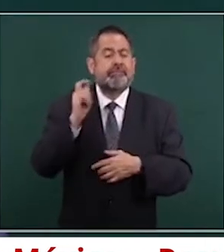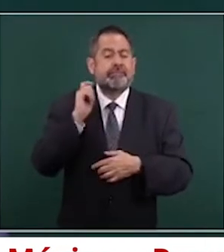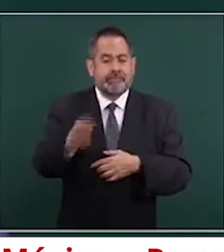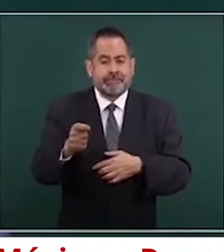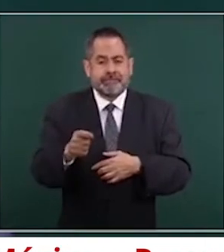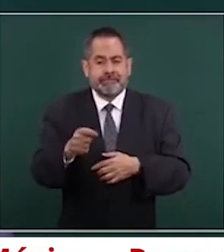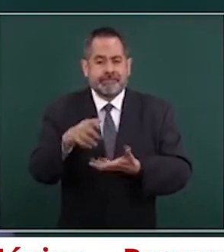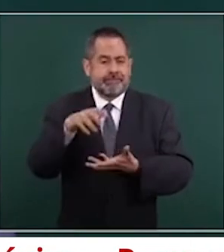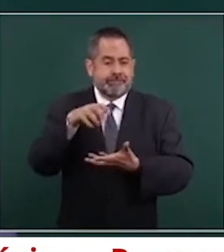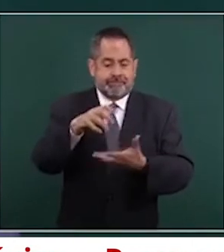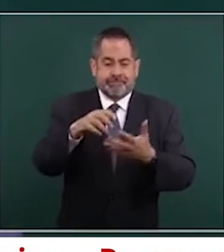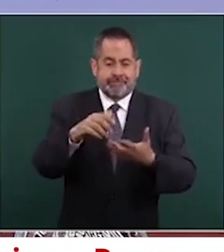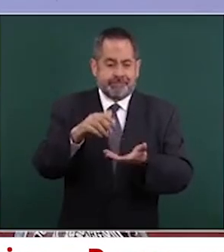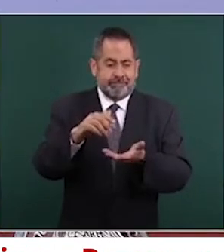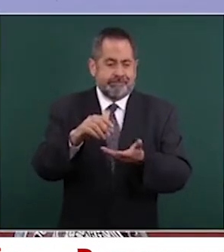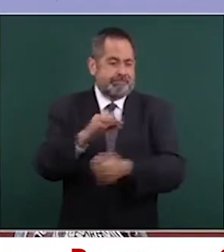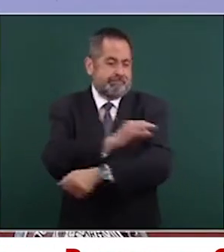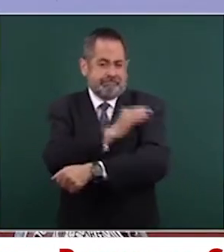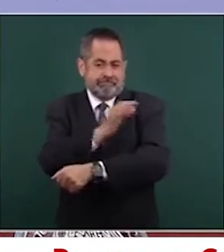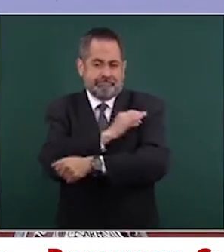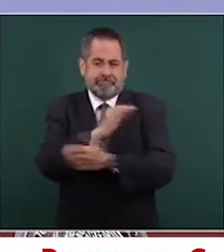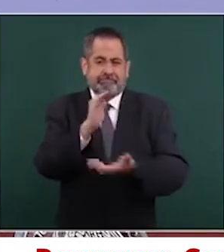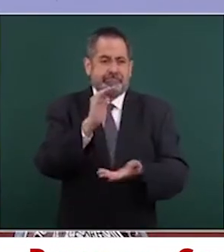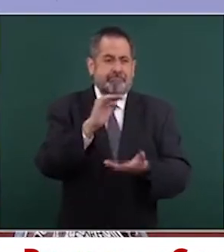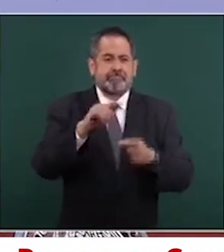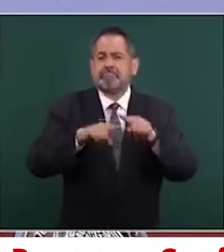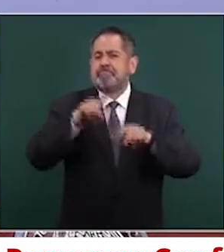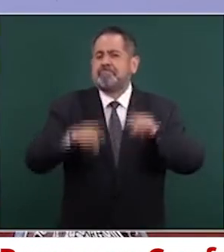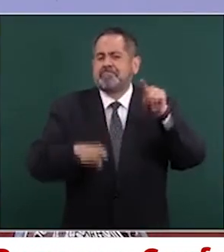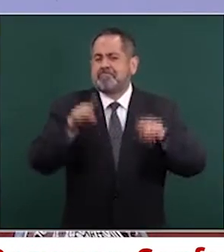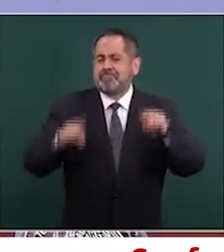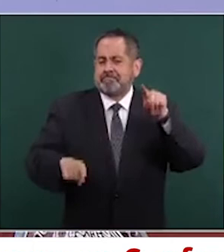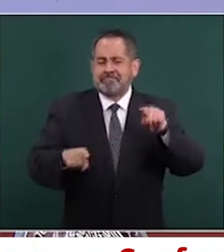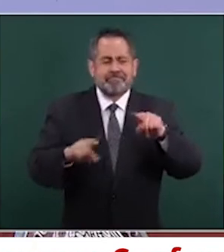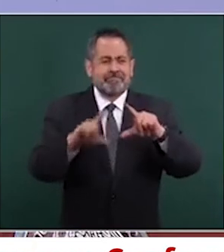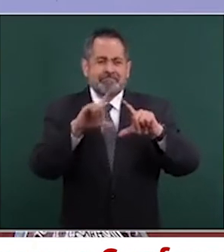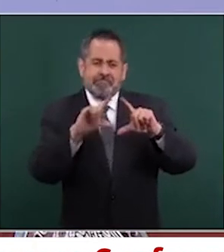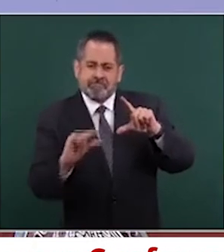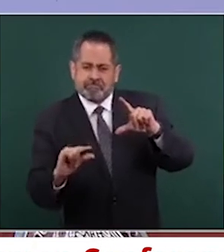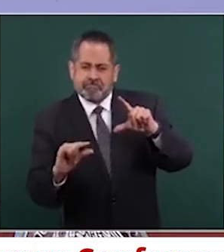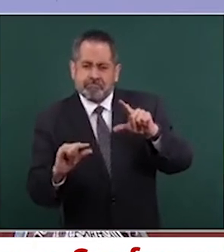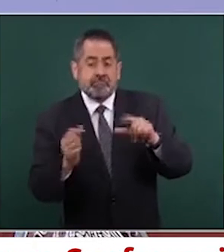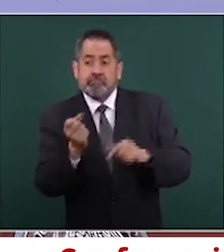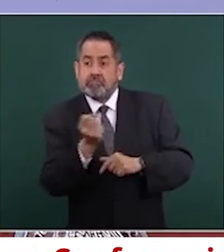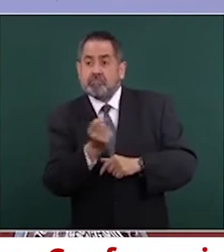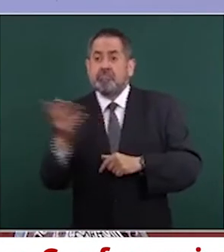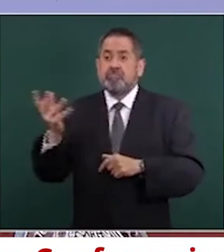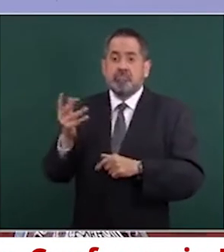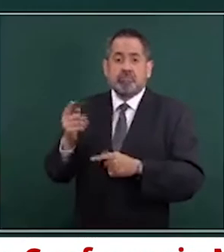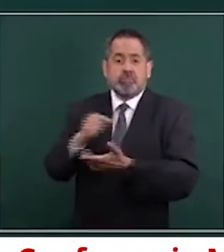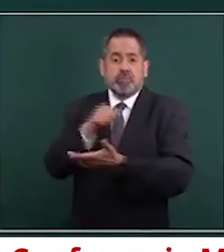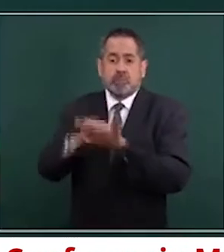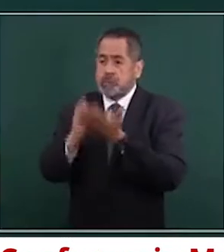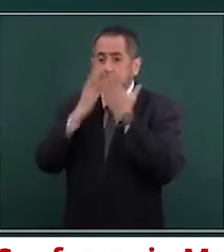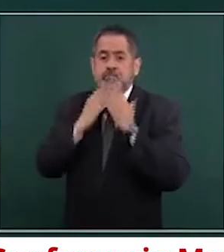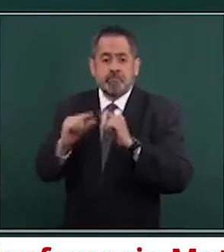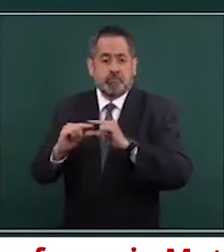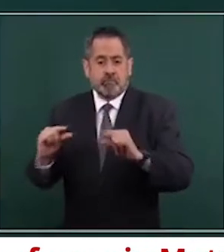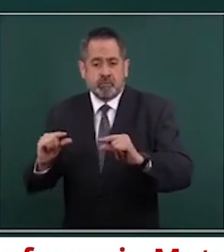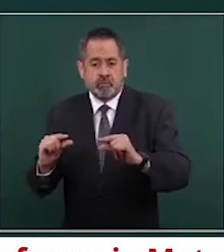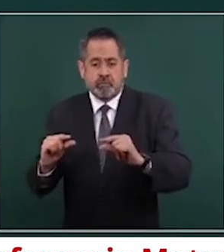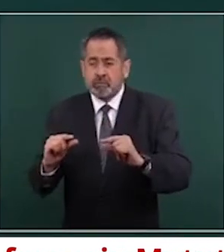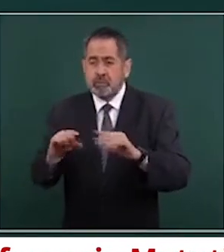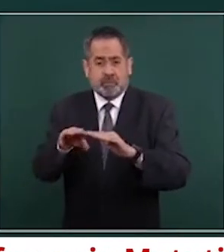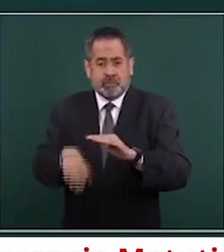distribución de vacunas. Hay regiones extensas del mundo que representan 70 por ciento de la población que tienen